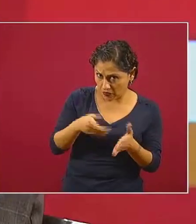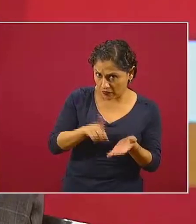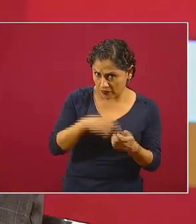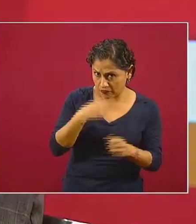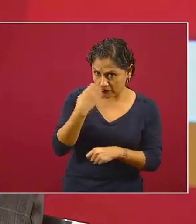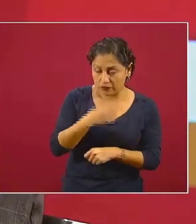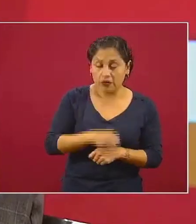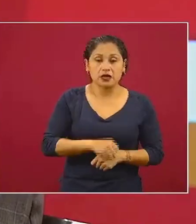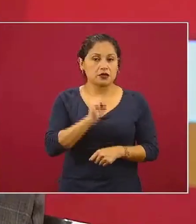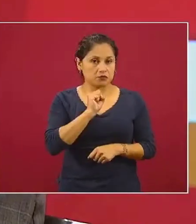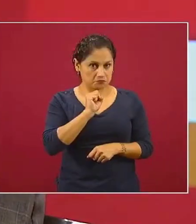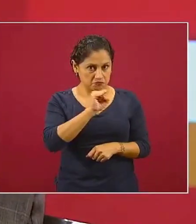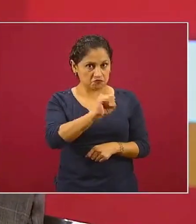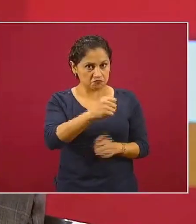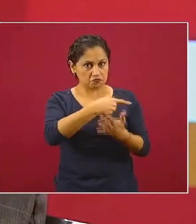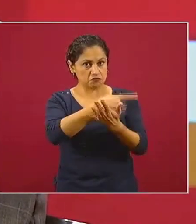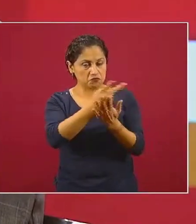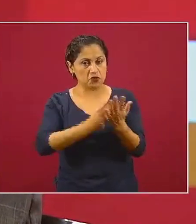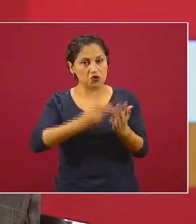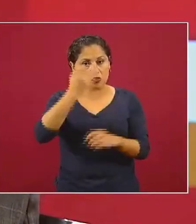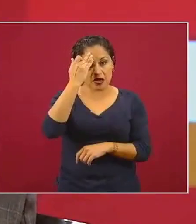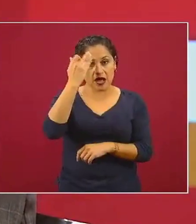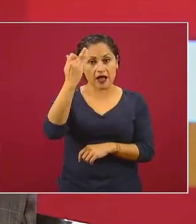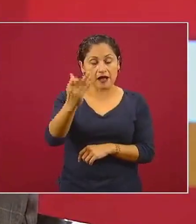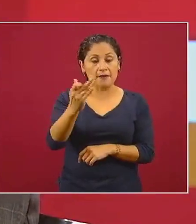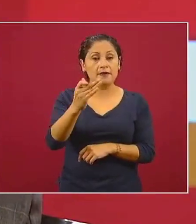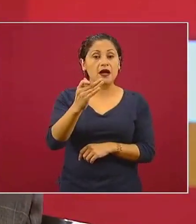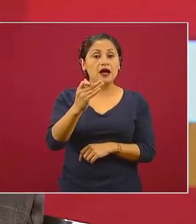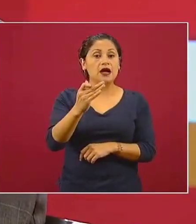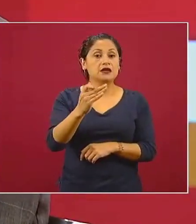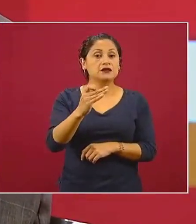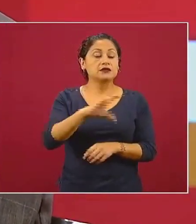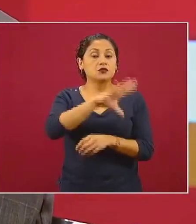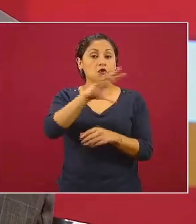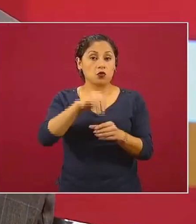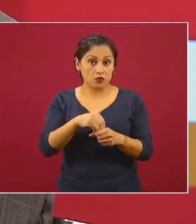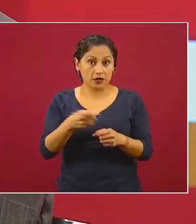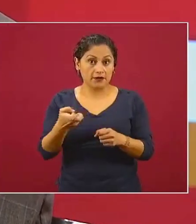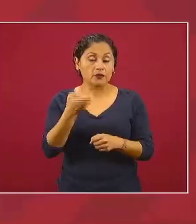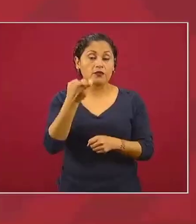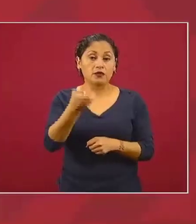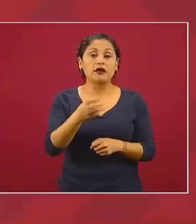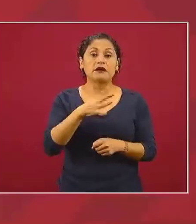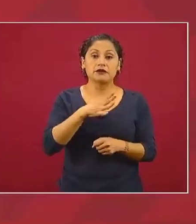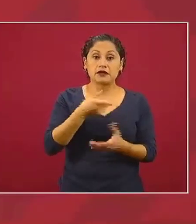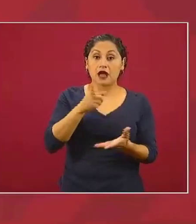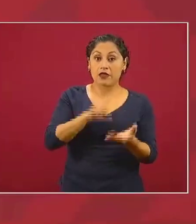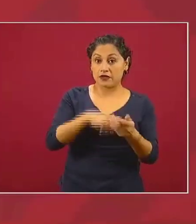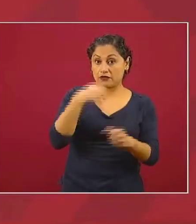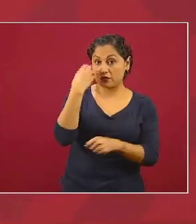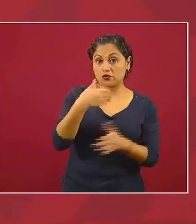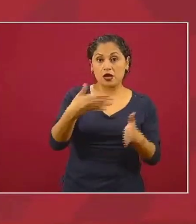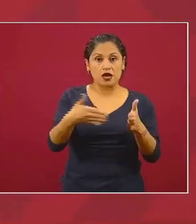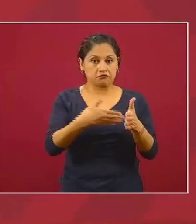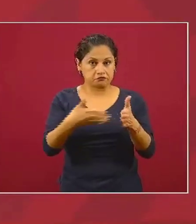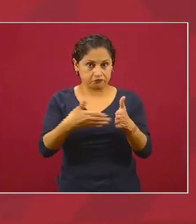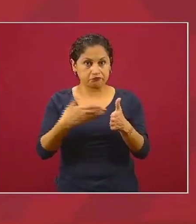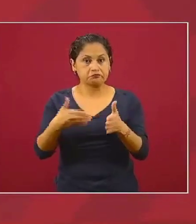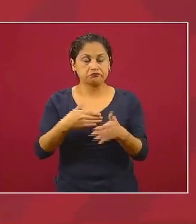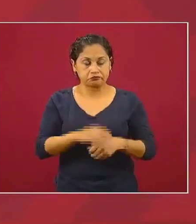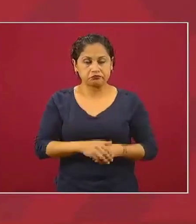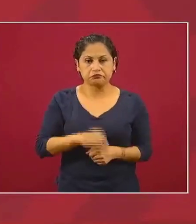escuela de tiempo completo ahí se preparan los alimentos uno de los temas que estamos